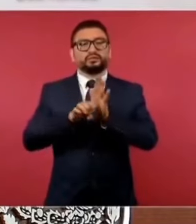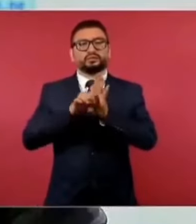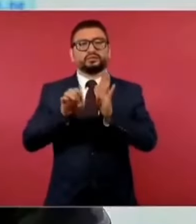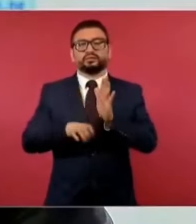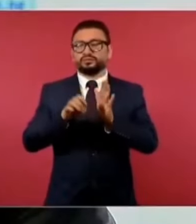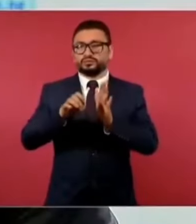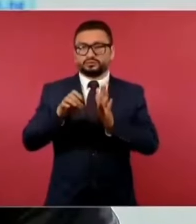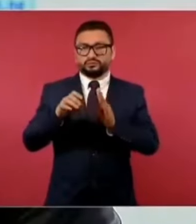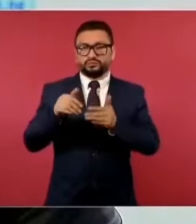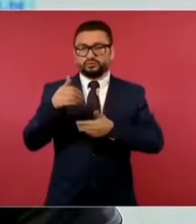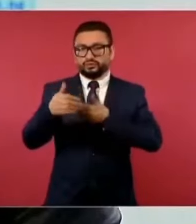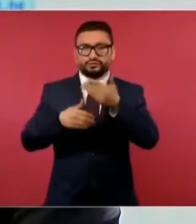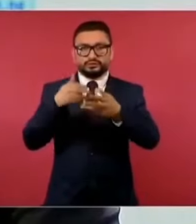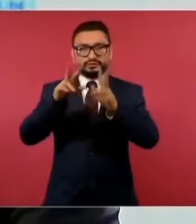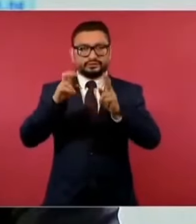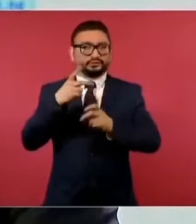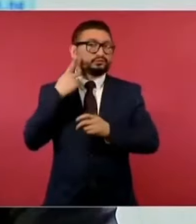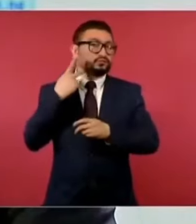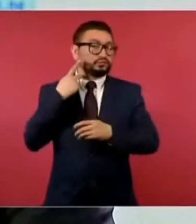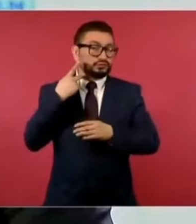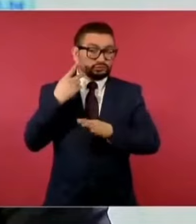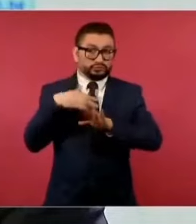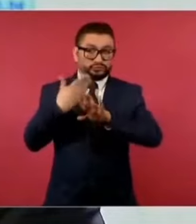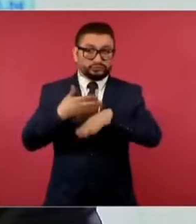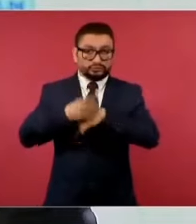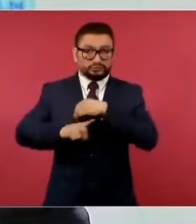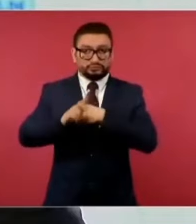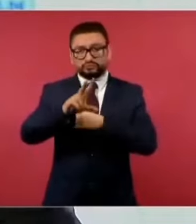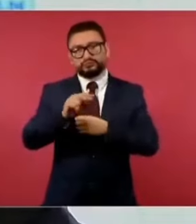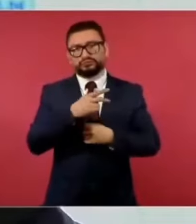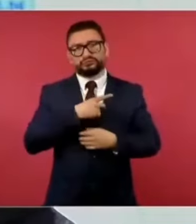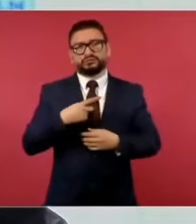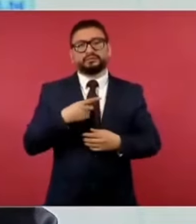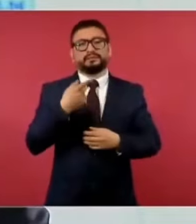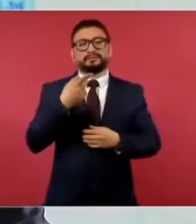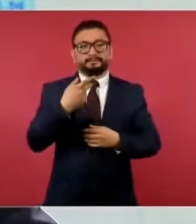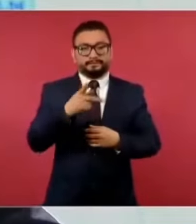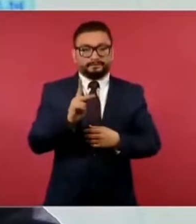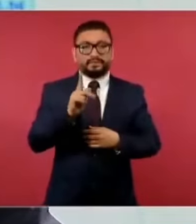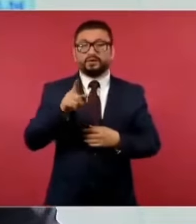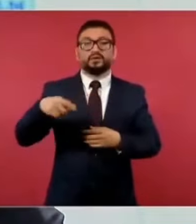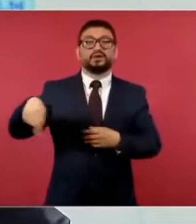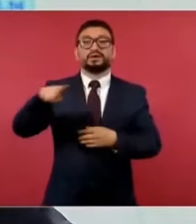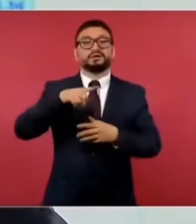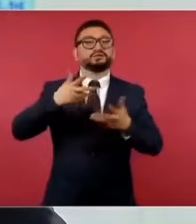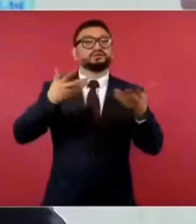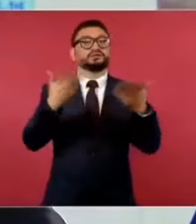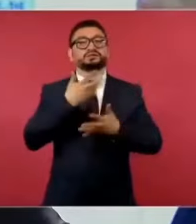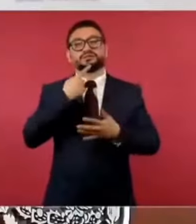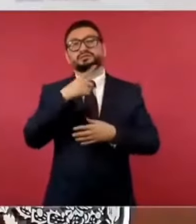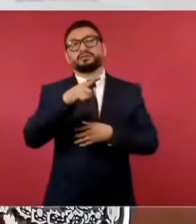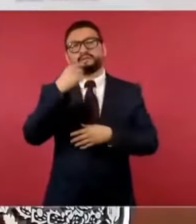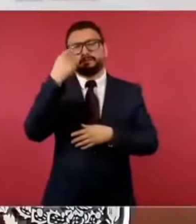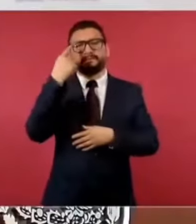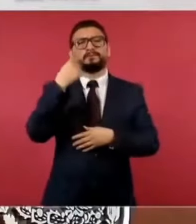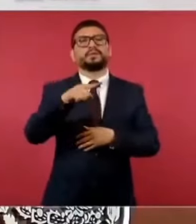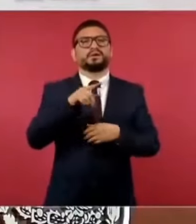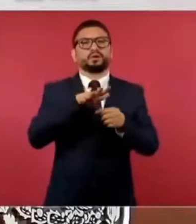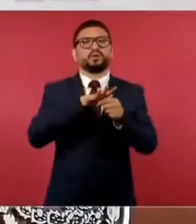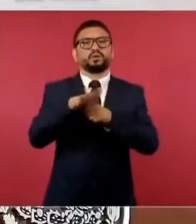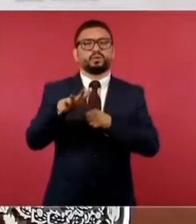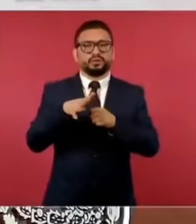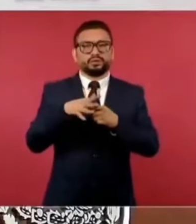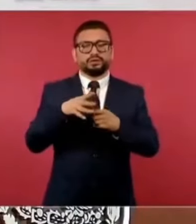el curso de la lucha política, pero evidentemente que las hacen para alterar de